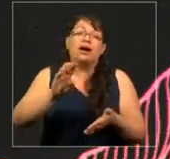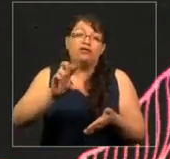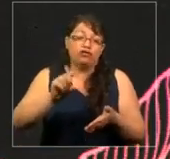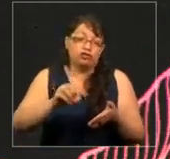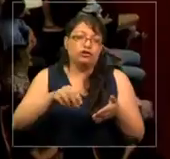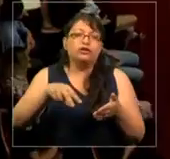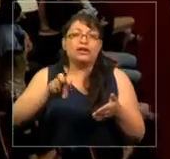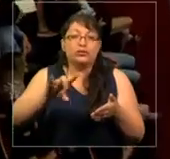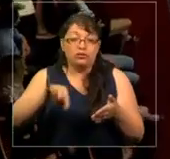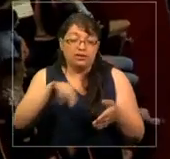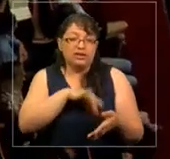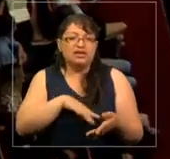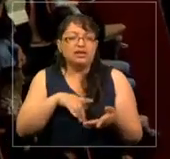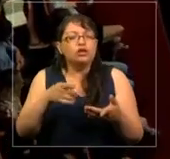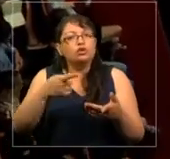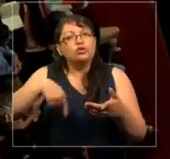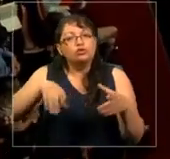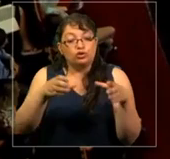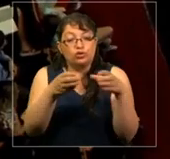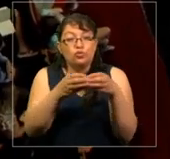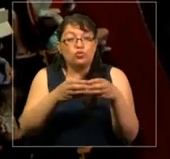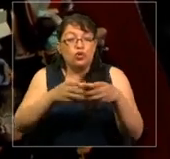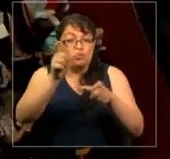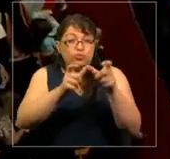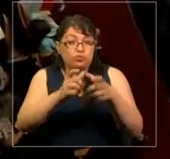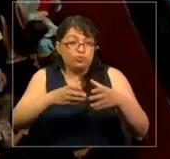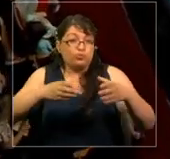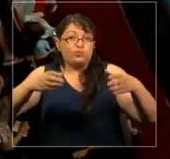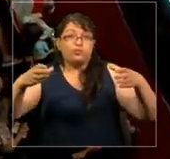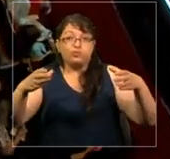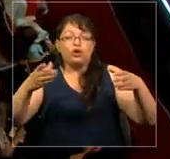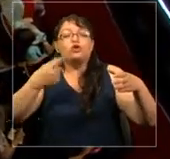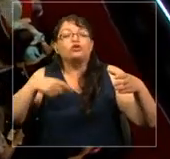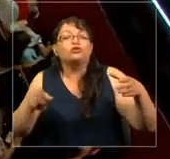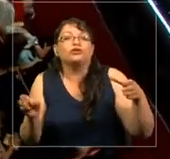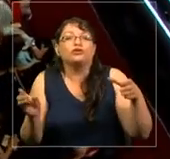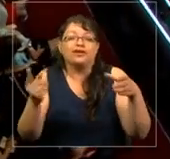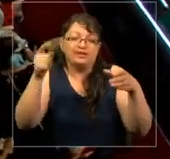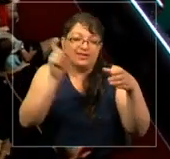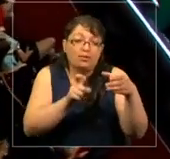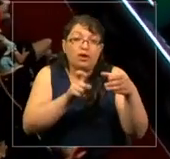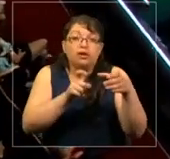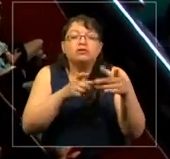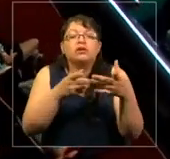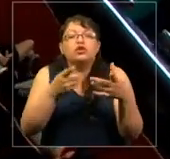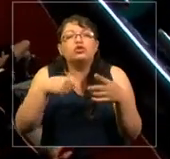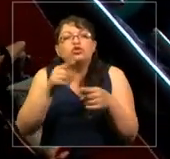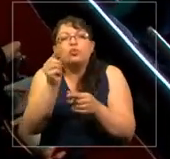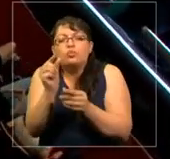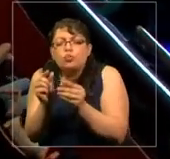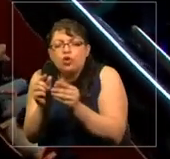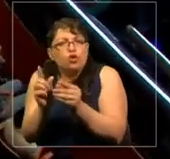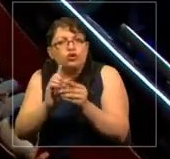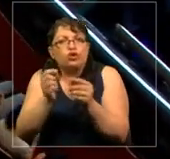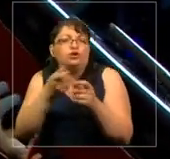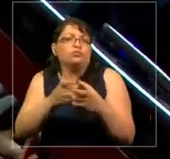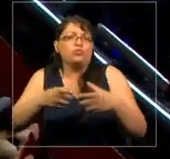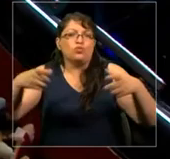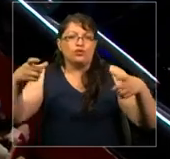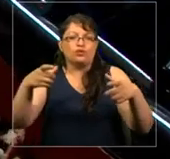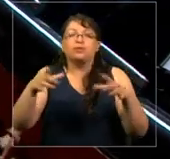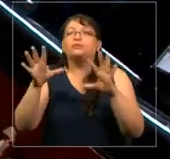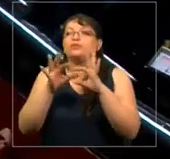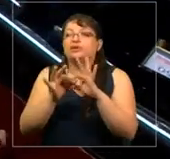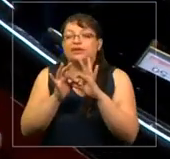pertenecemos a esta masa increíble de humanidad. No a los pocos, sino a los muchos. Muchas